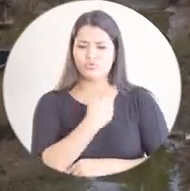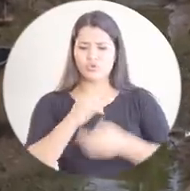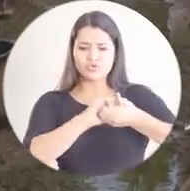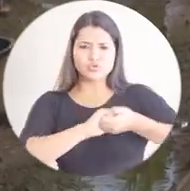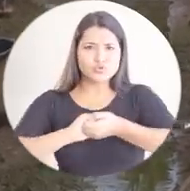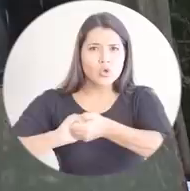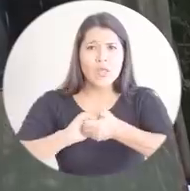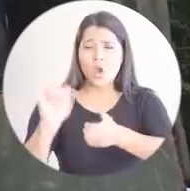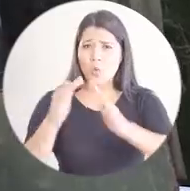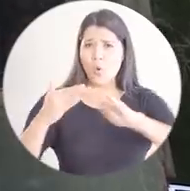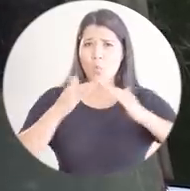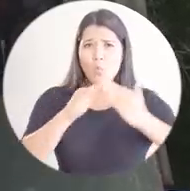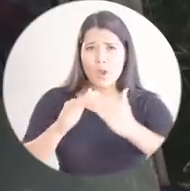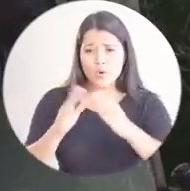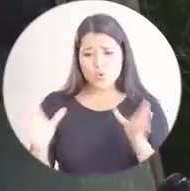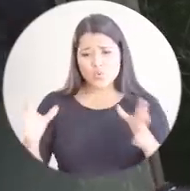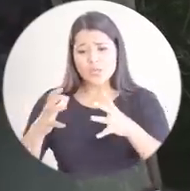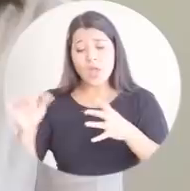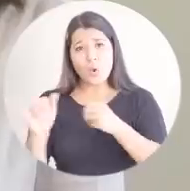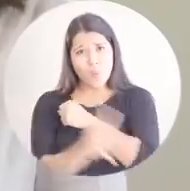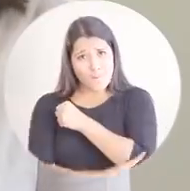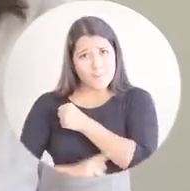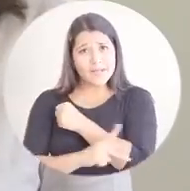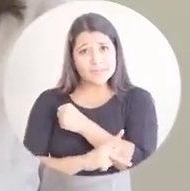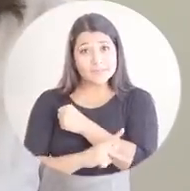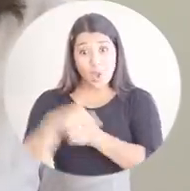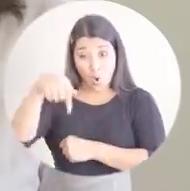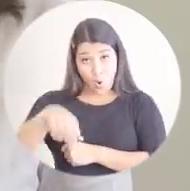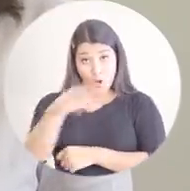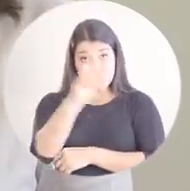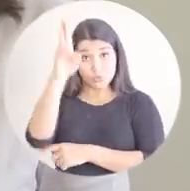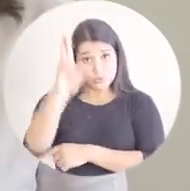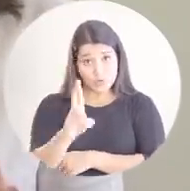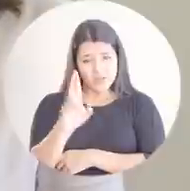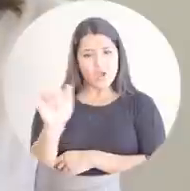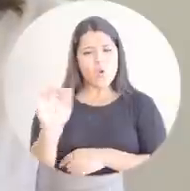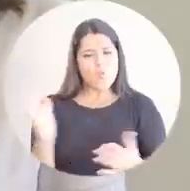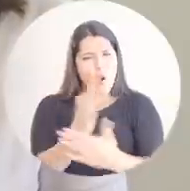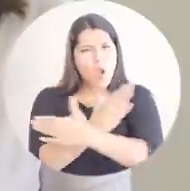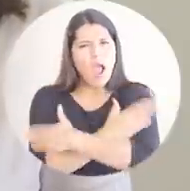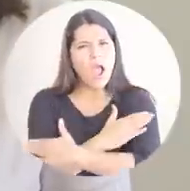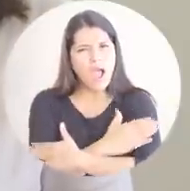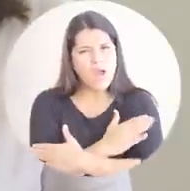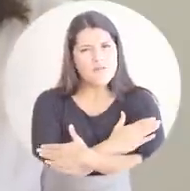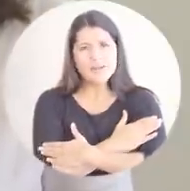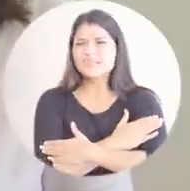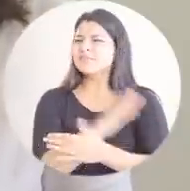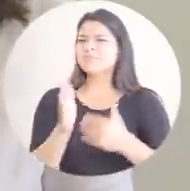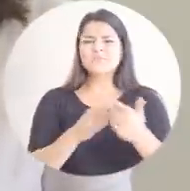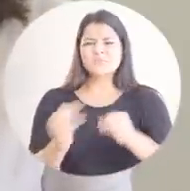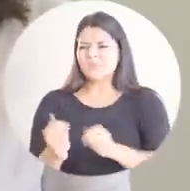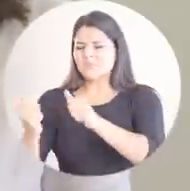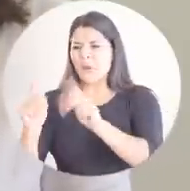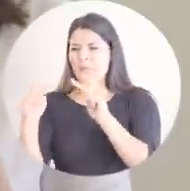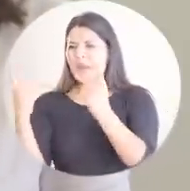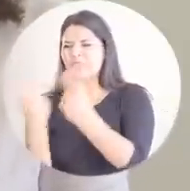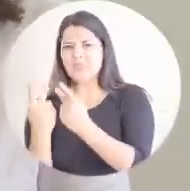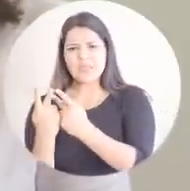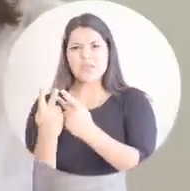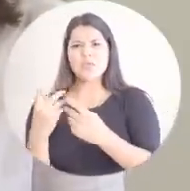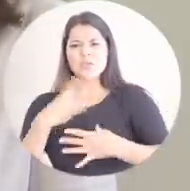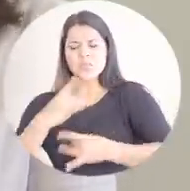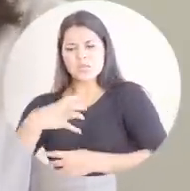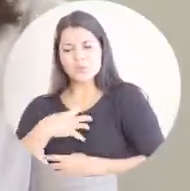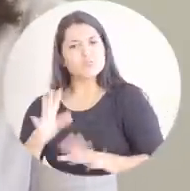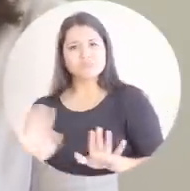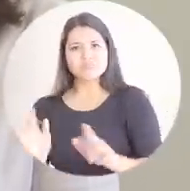como pueblo ni nuestra unidad como nación. Hoy Costa Rica es un abrazo enorme que trasciende toda bandería y todo